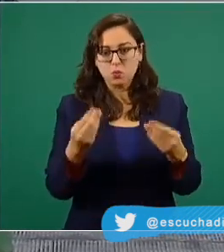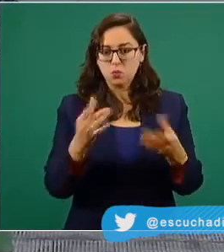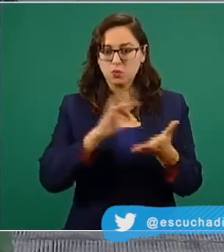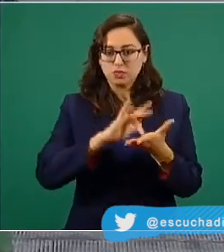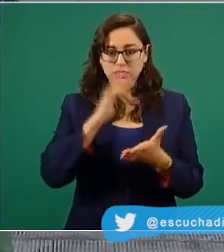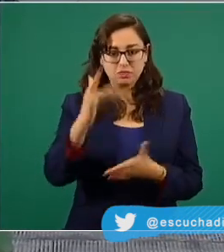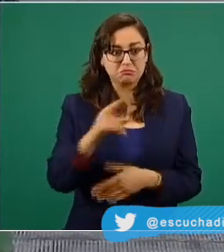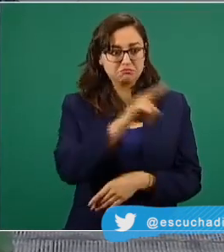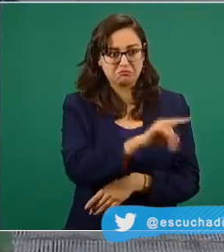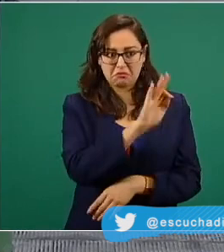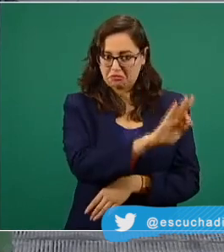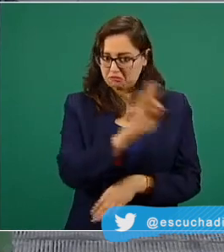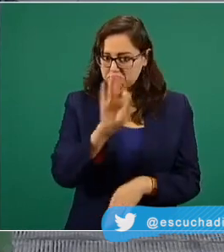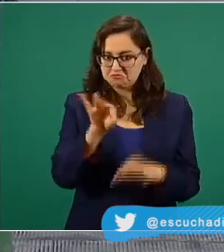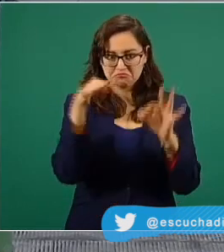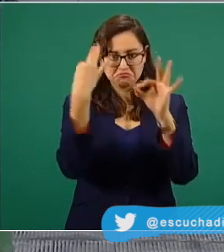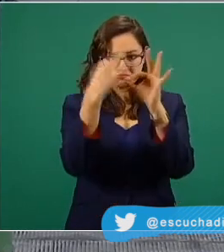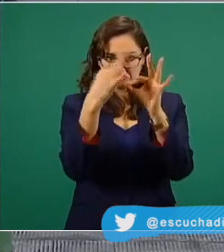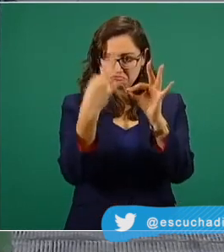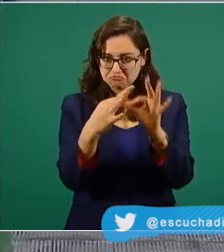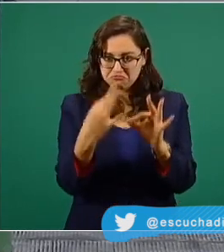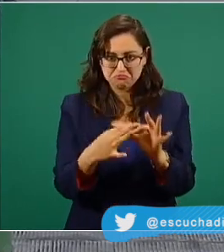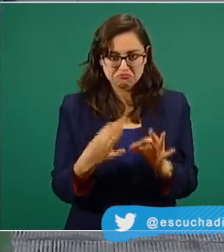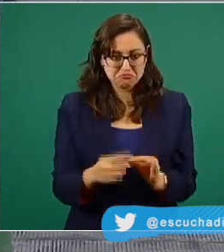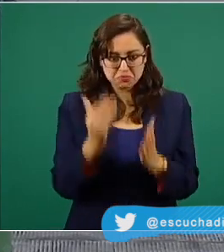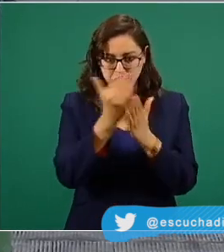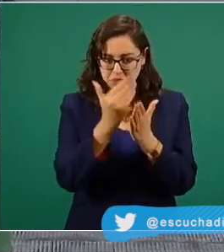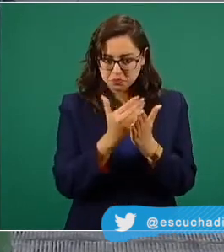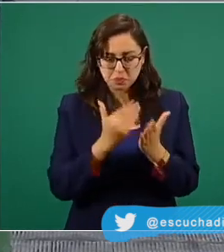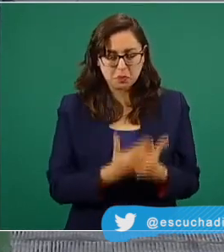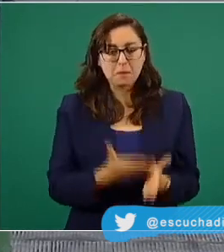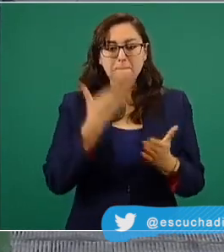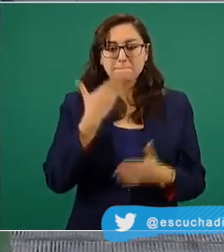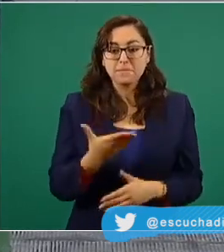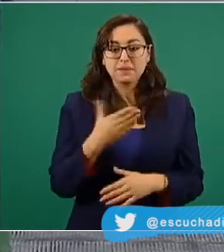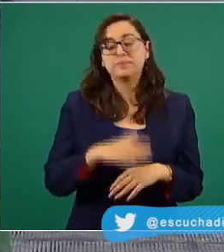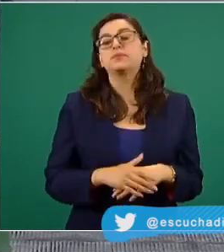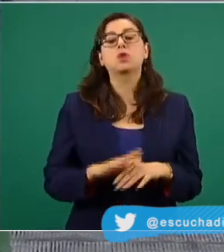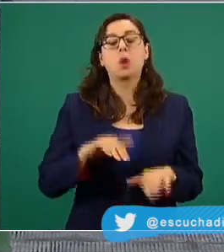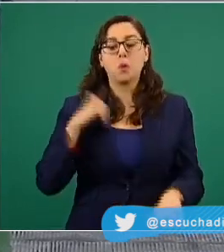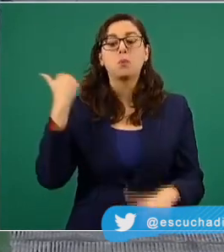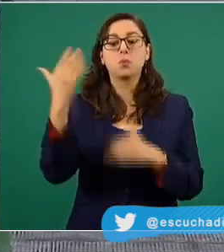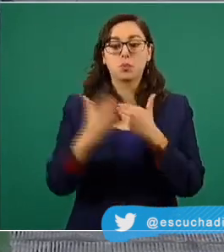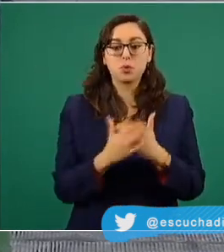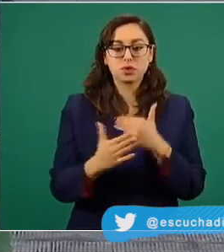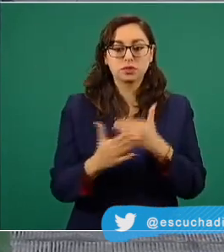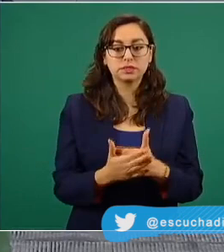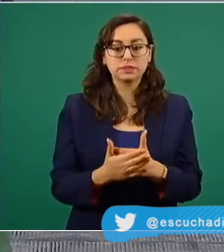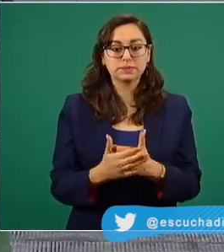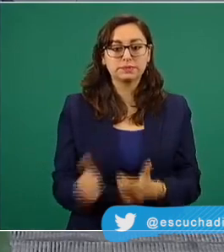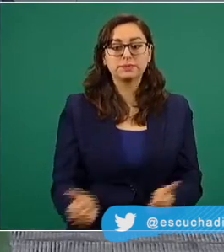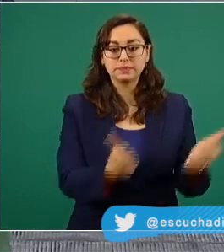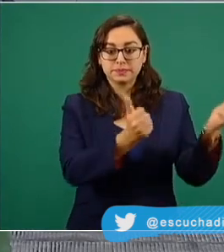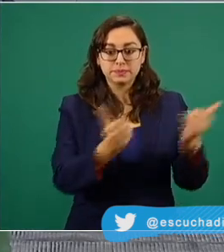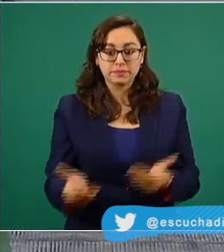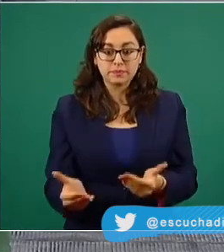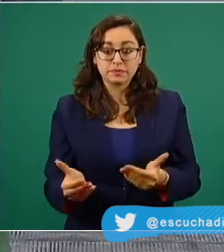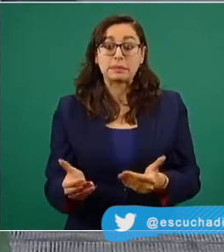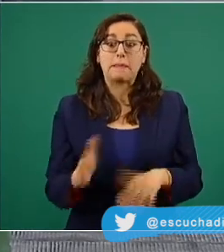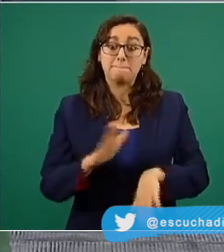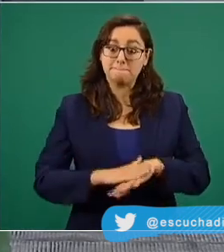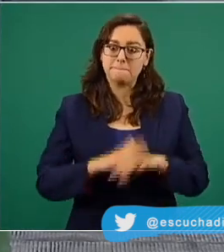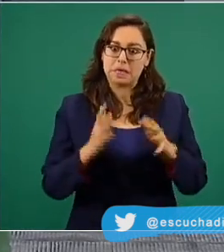haciendo en tiempo y forma conforme estaba programado. Ya el próximo embarque serán cifras